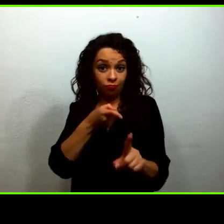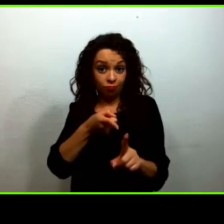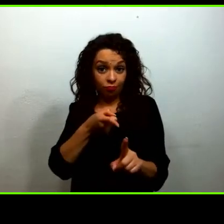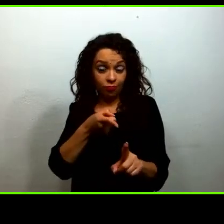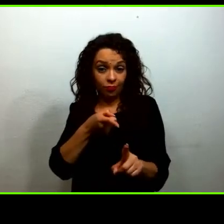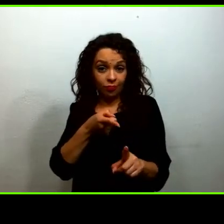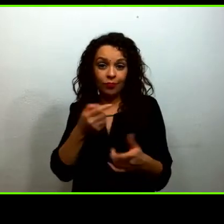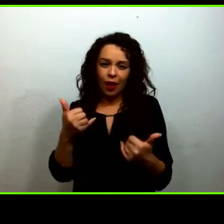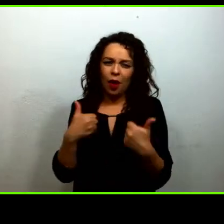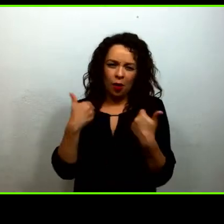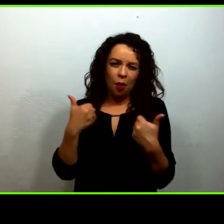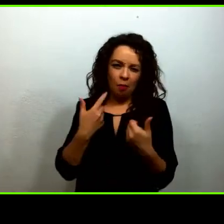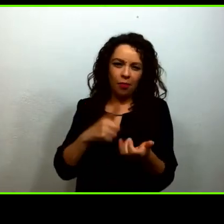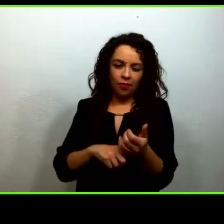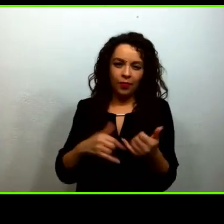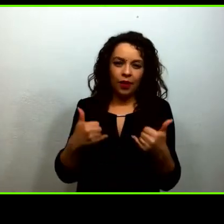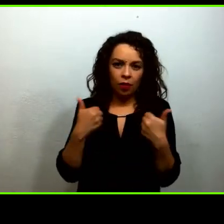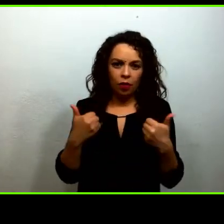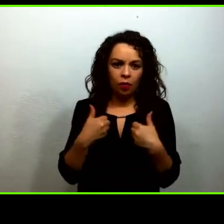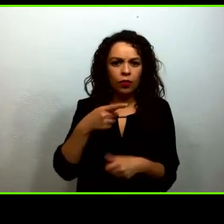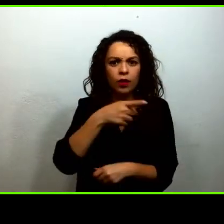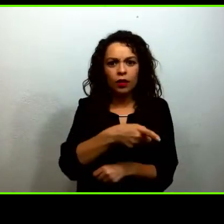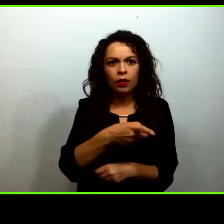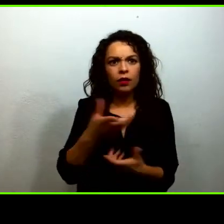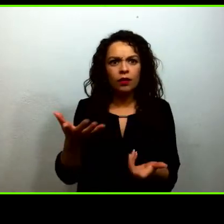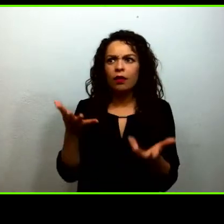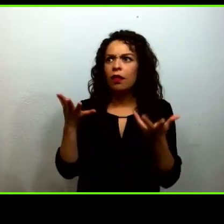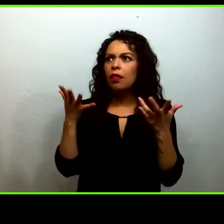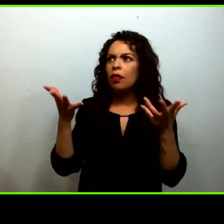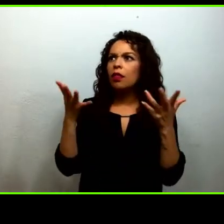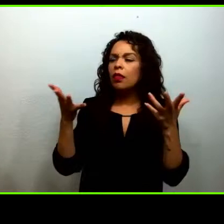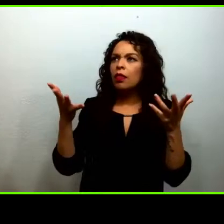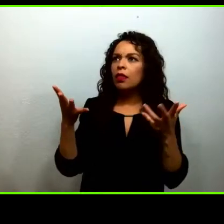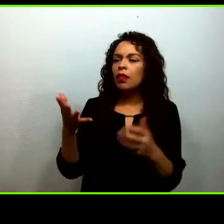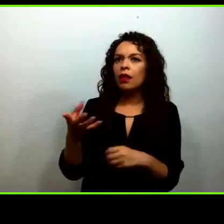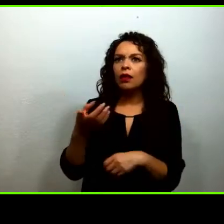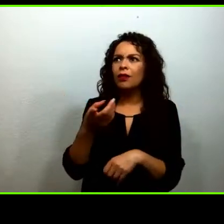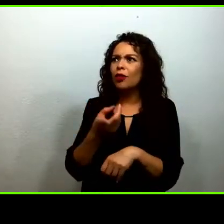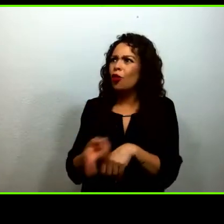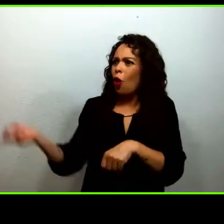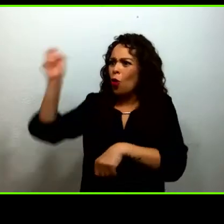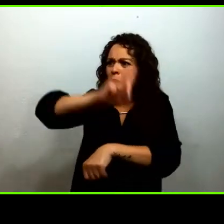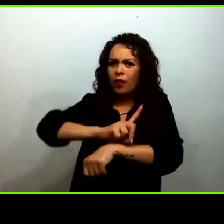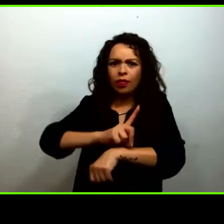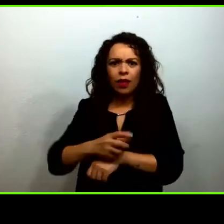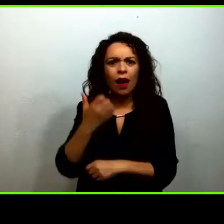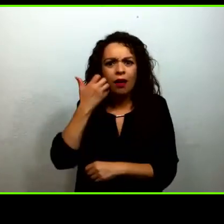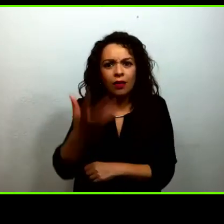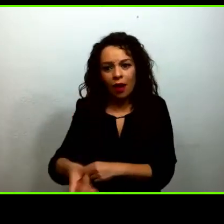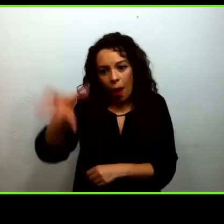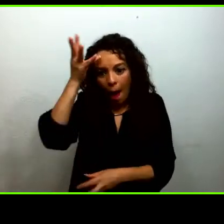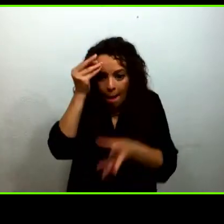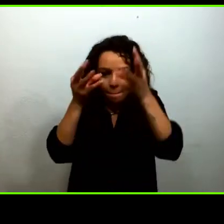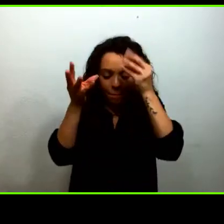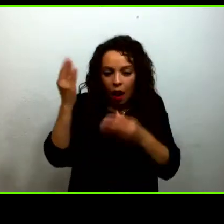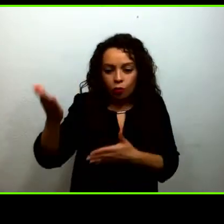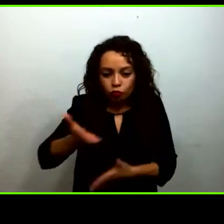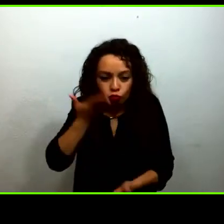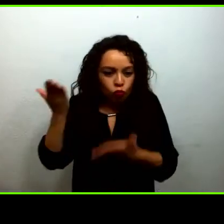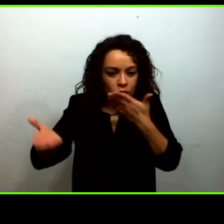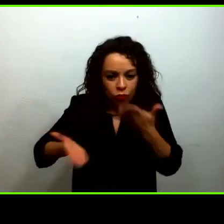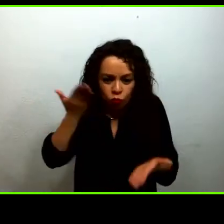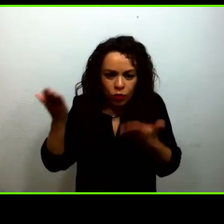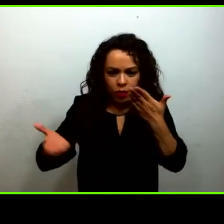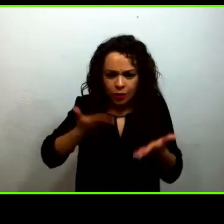quería estar estudiando y aprendiendo todo el día. En realidad lo que hacen estas comunidades de